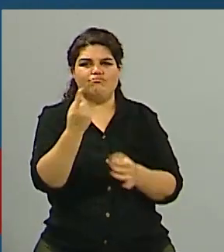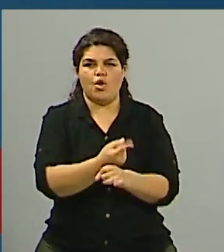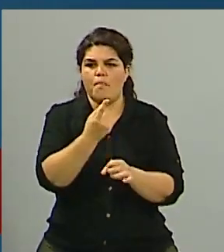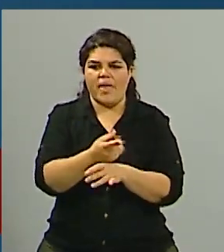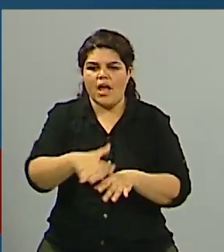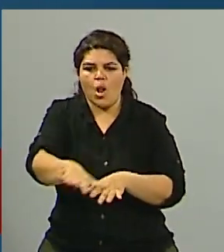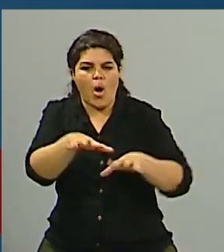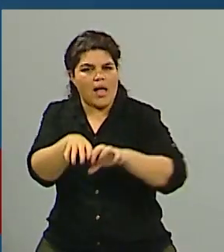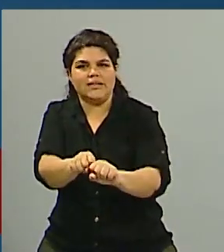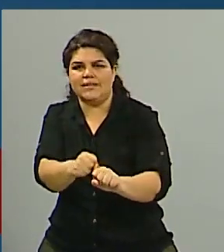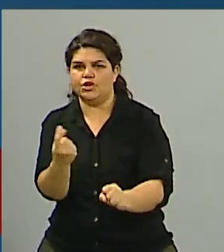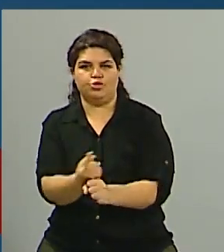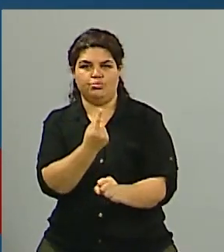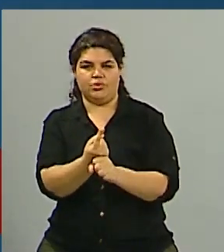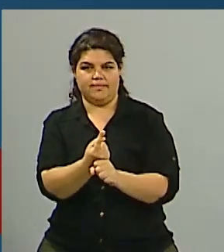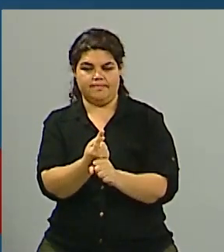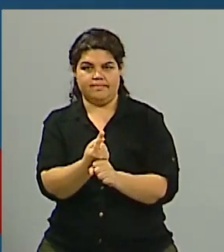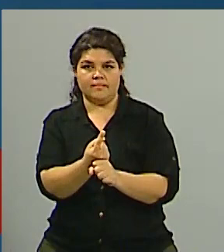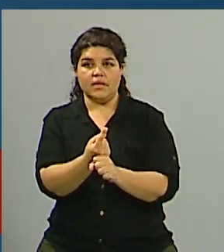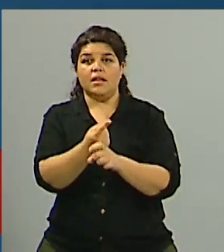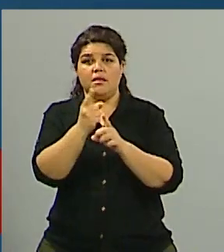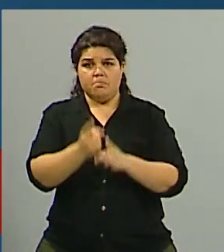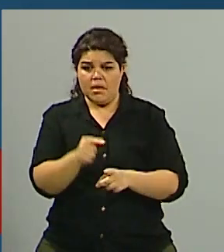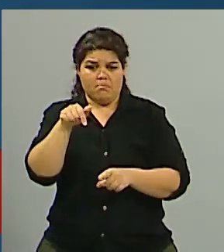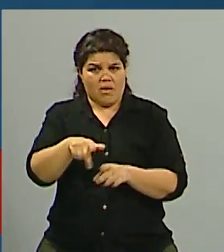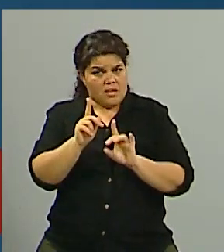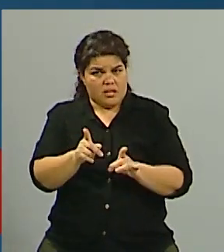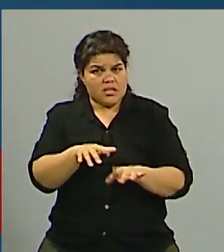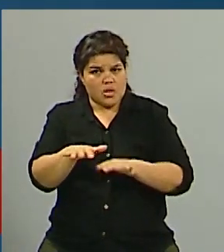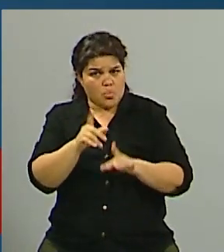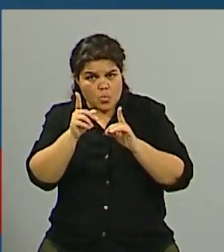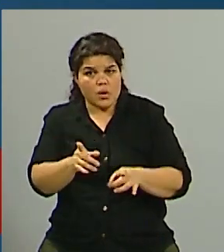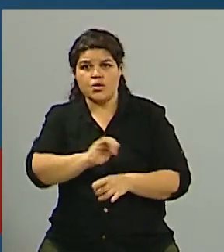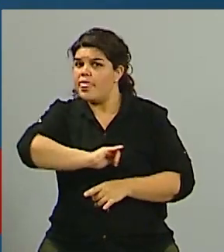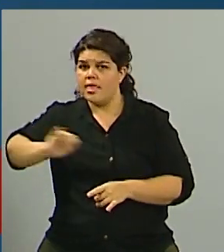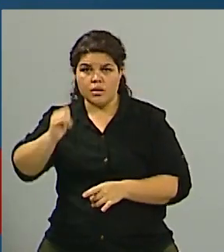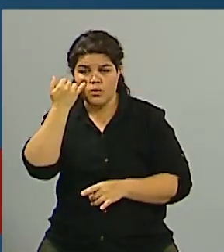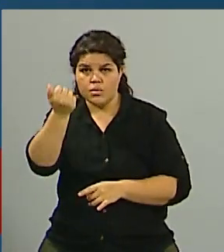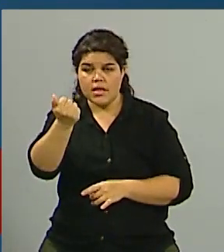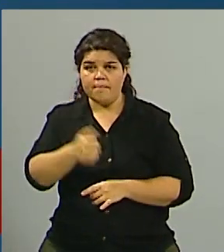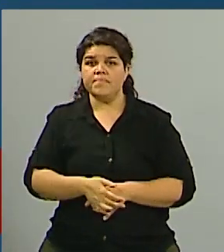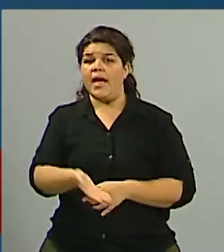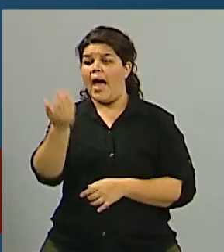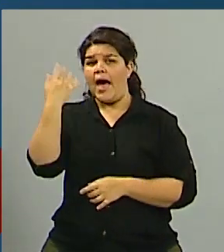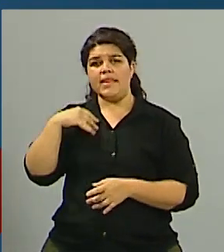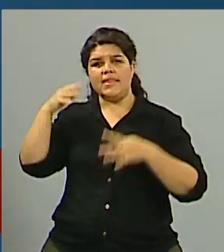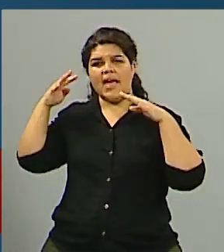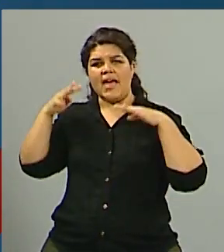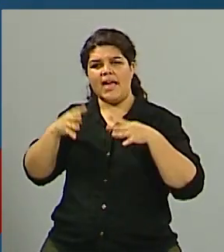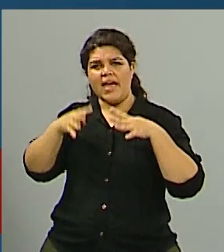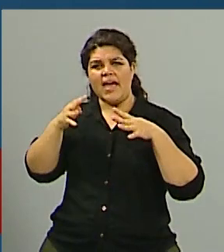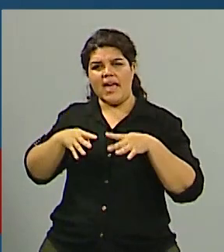sostener, en general han tenido una actitud reticente, sobre todo después de la guerra de Malvinas, a